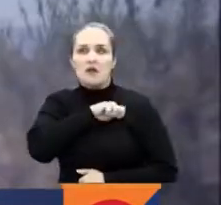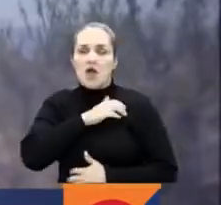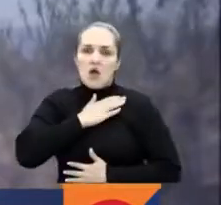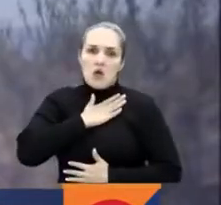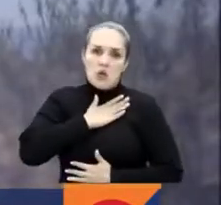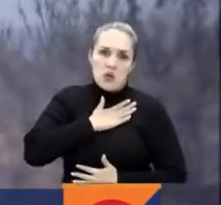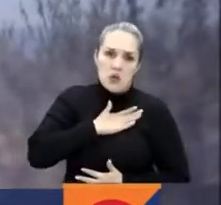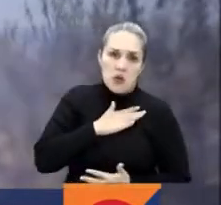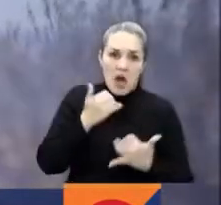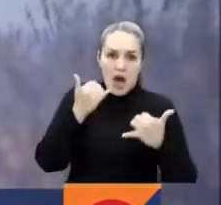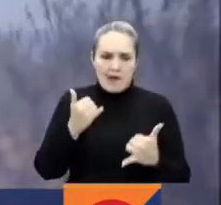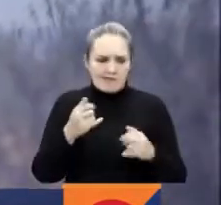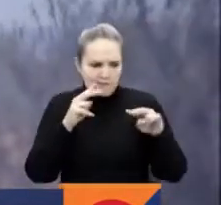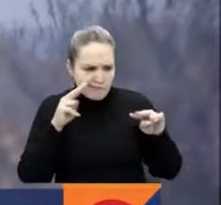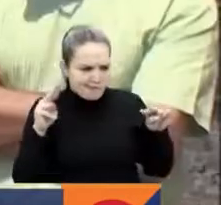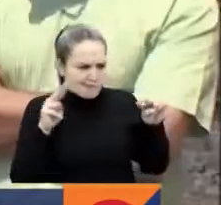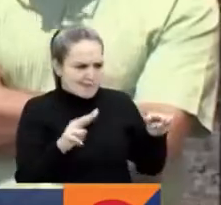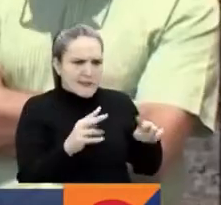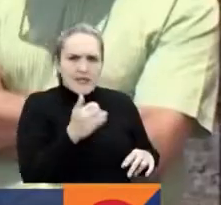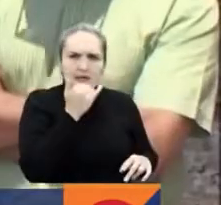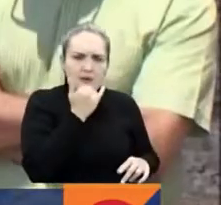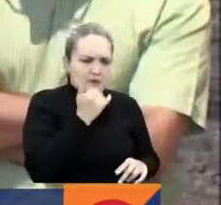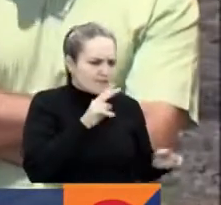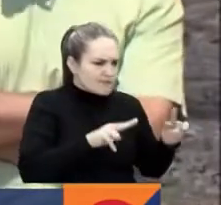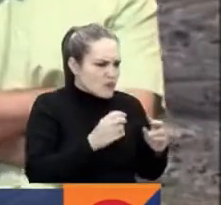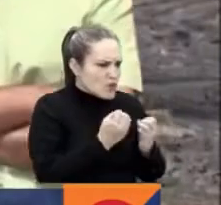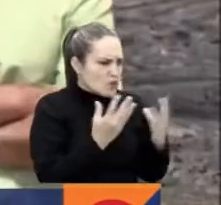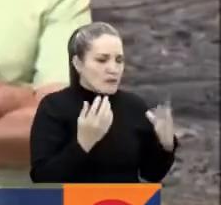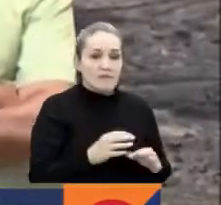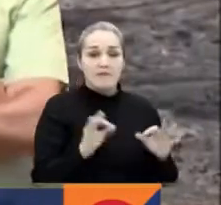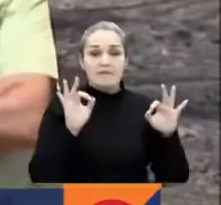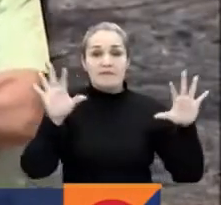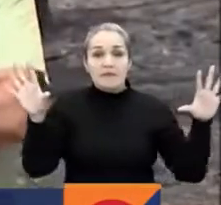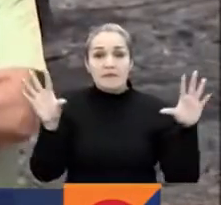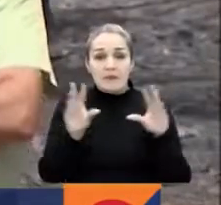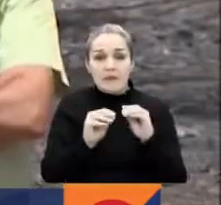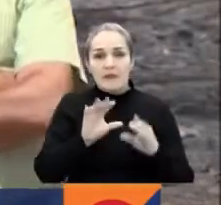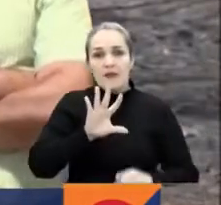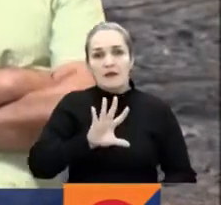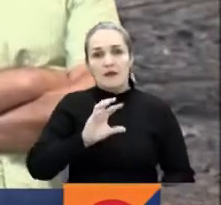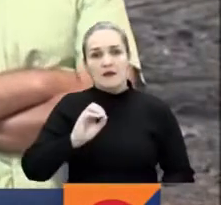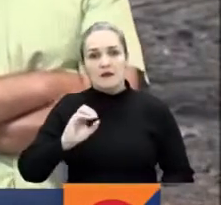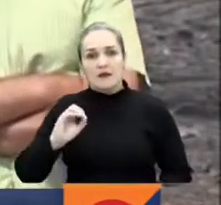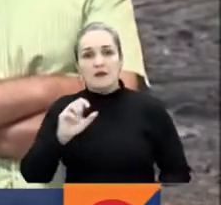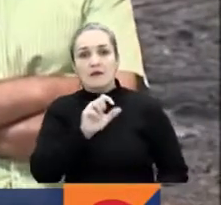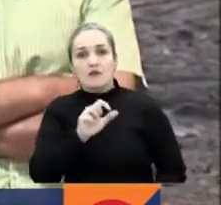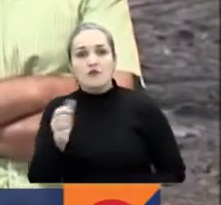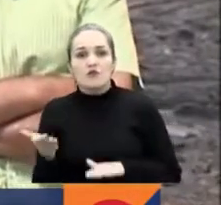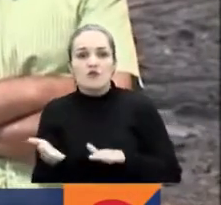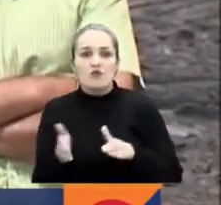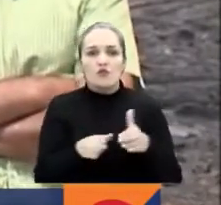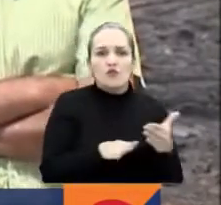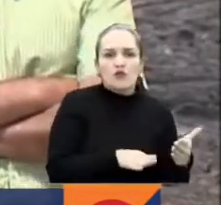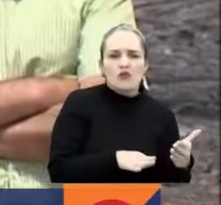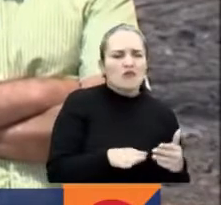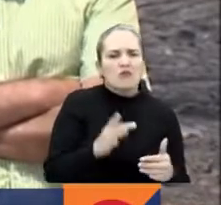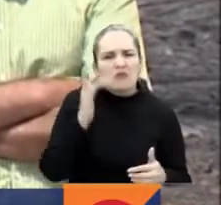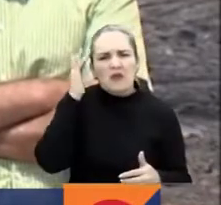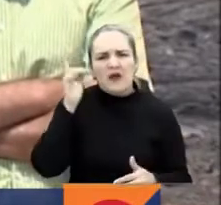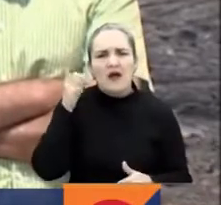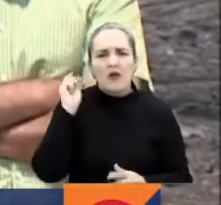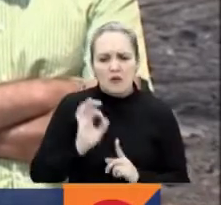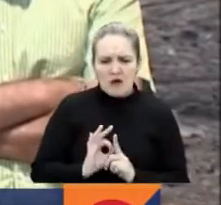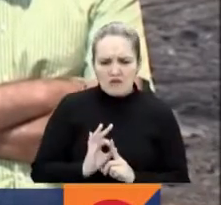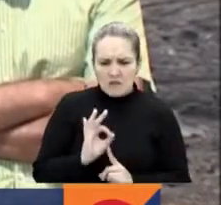ahora la atención en el recuento de lo que pasó. Han sido más de 500 personas las que han fallecido, como consecuencia de las temperaturas tan